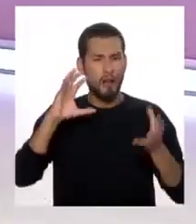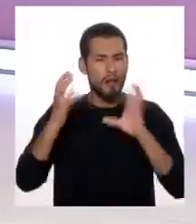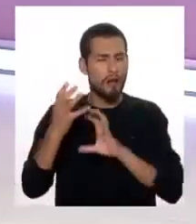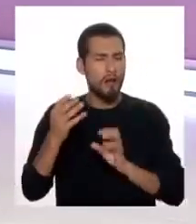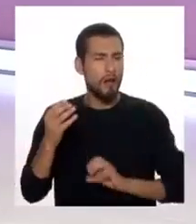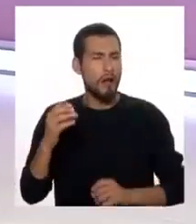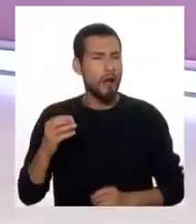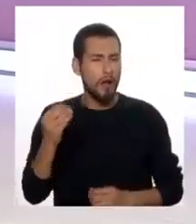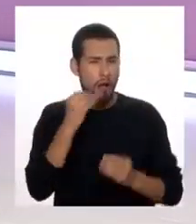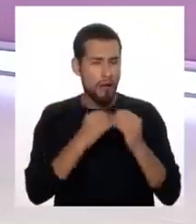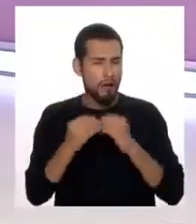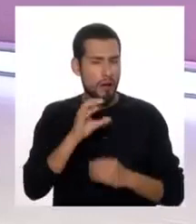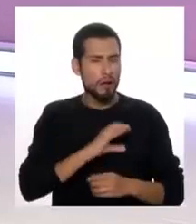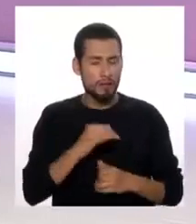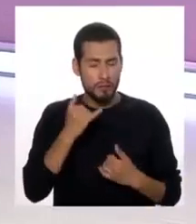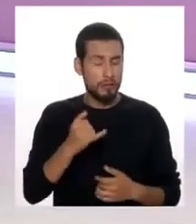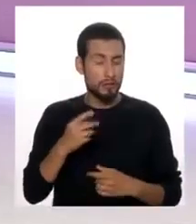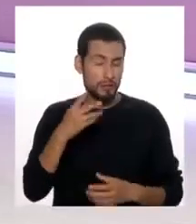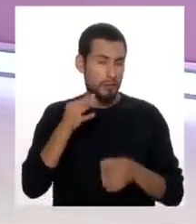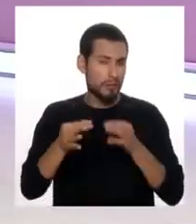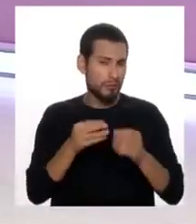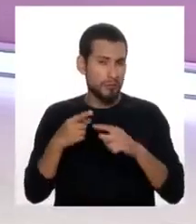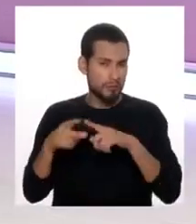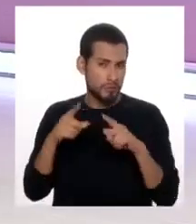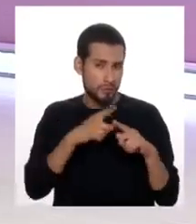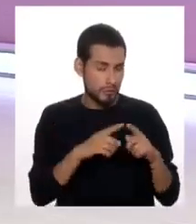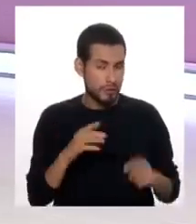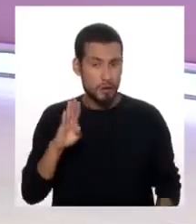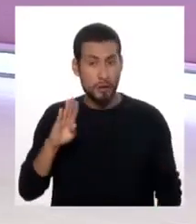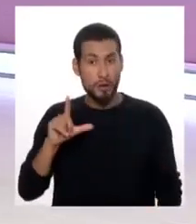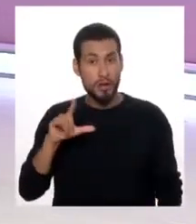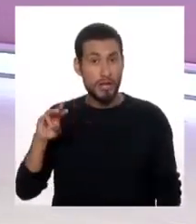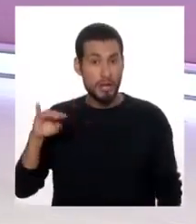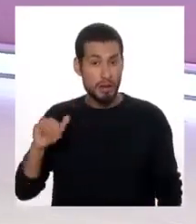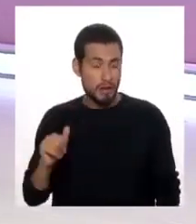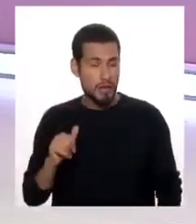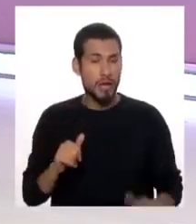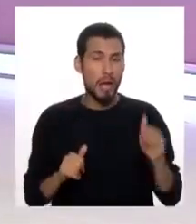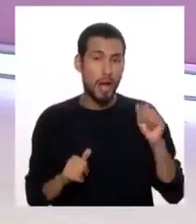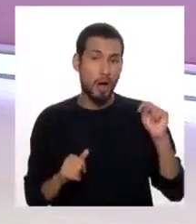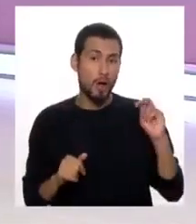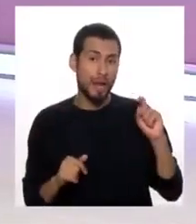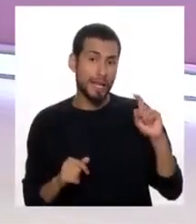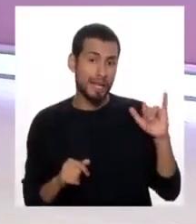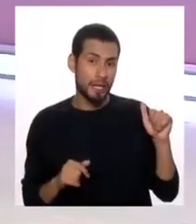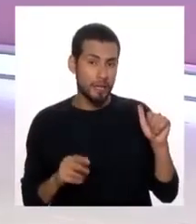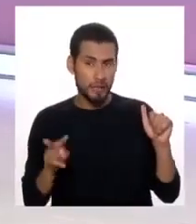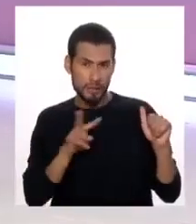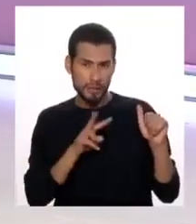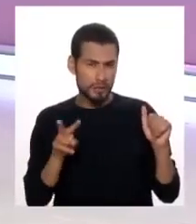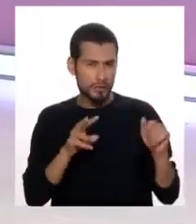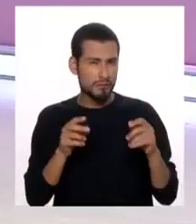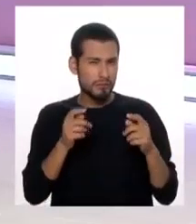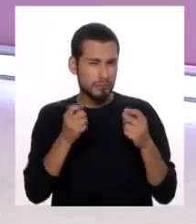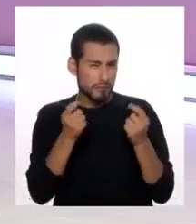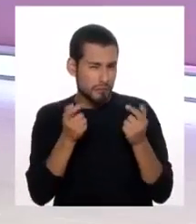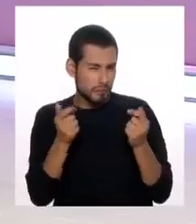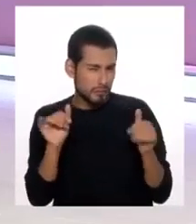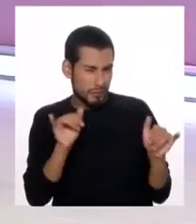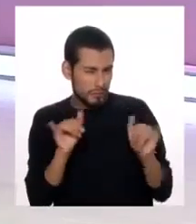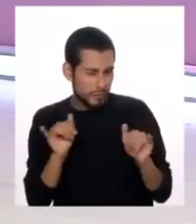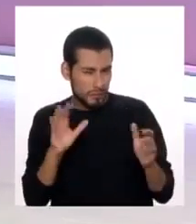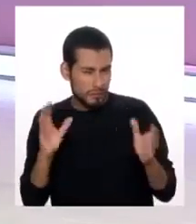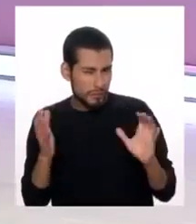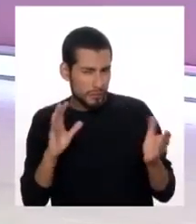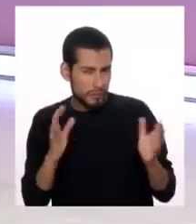identificarlos. El doctor Vargas nos estaba explicando la diferencia entre la bulimia y la anorexia, que son en realidad primos hermanos, porque una cosa puede